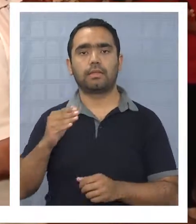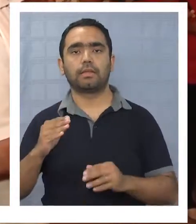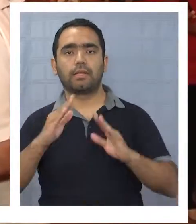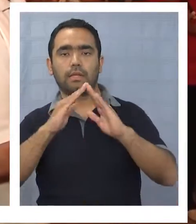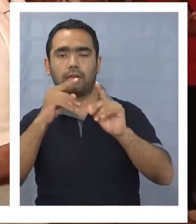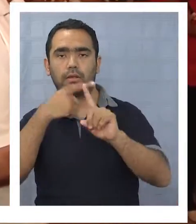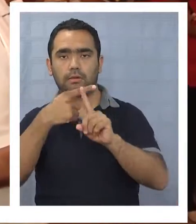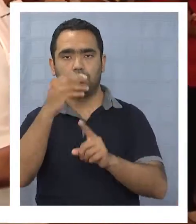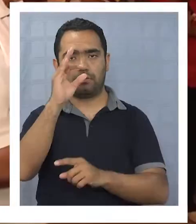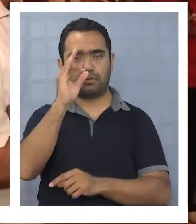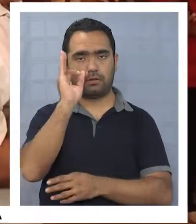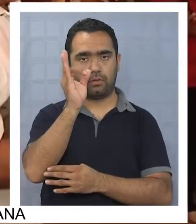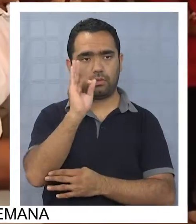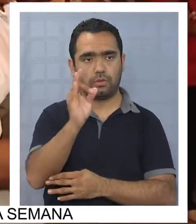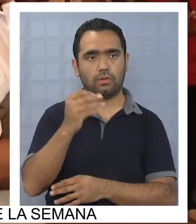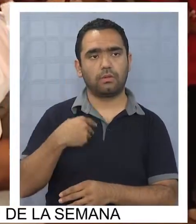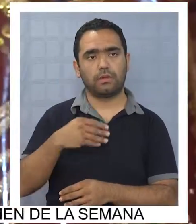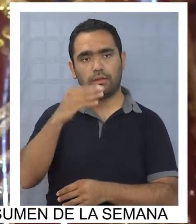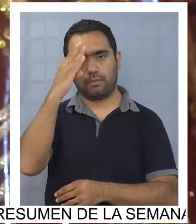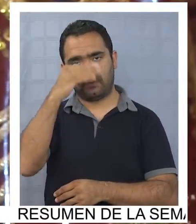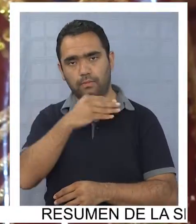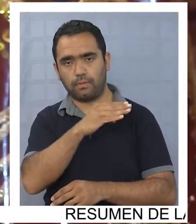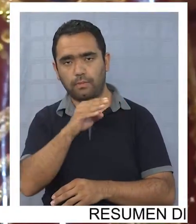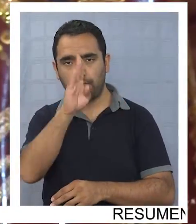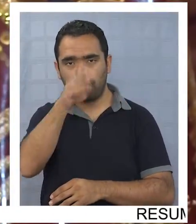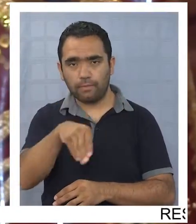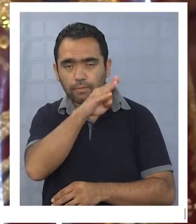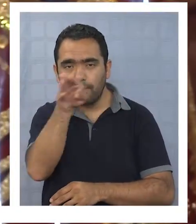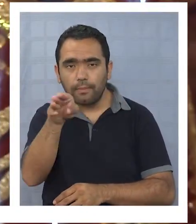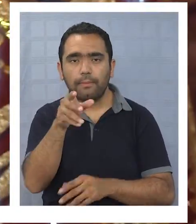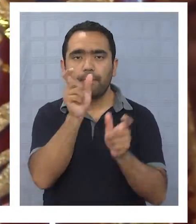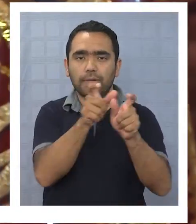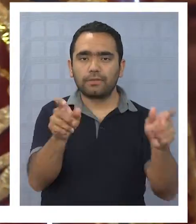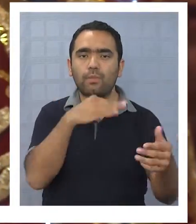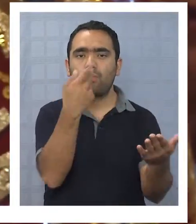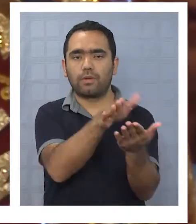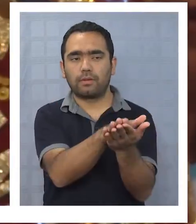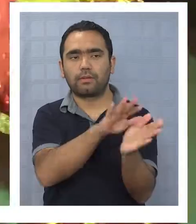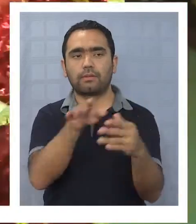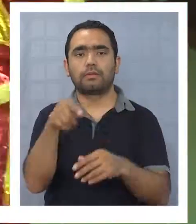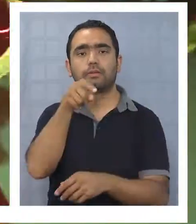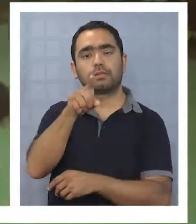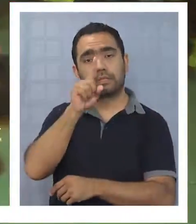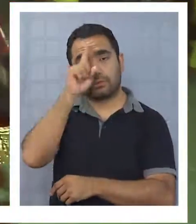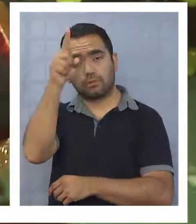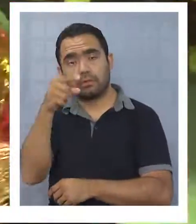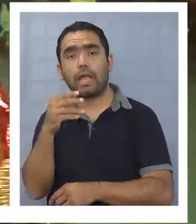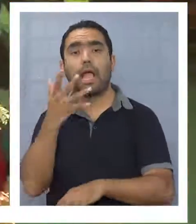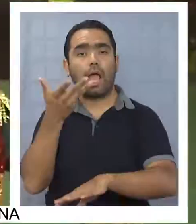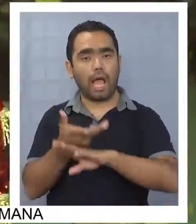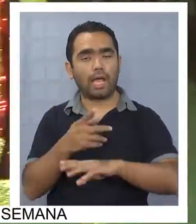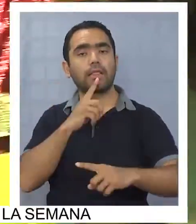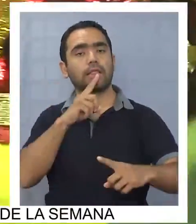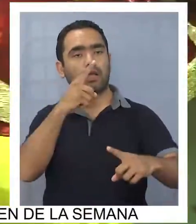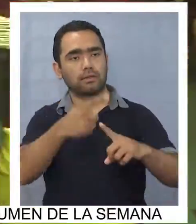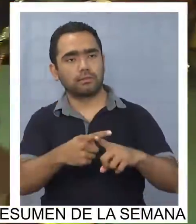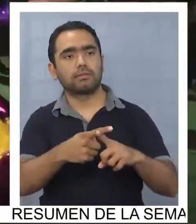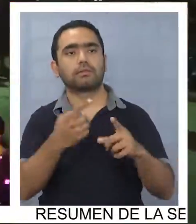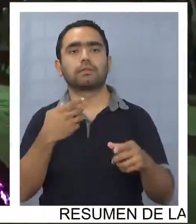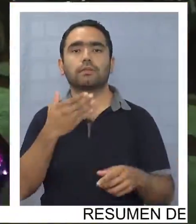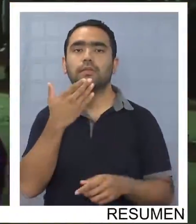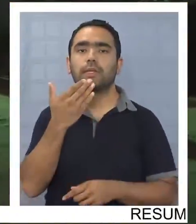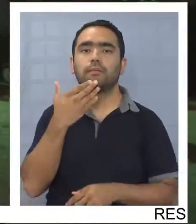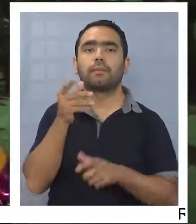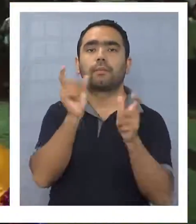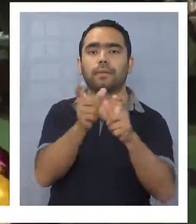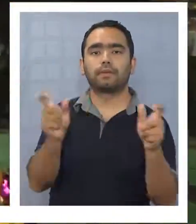difuntos. Para esta importante fiesta religiosa, como es tradicional, habrá locomoción colectiva para que los peregrinos puedan